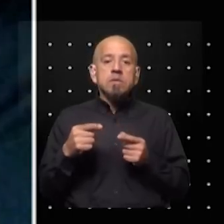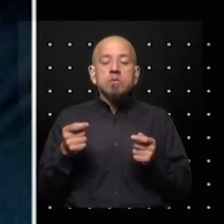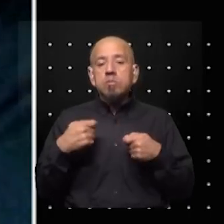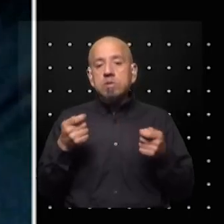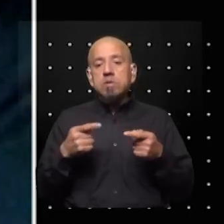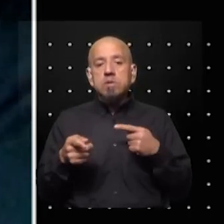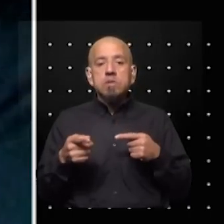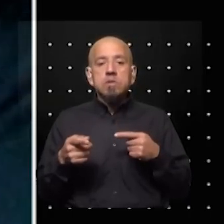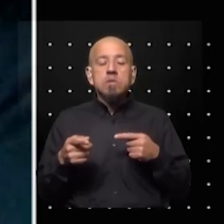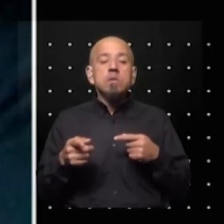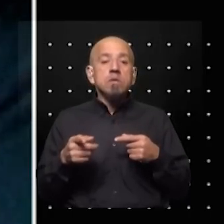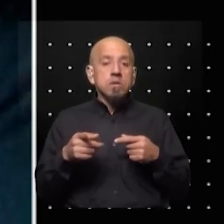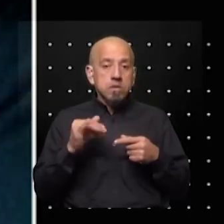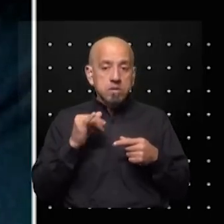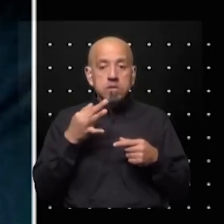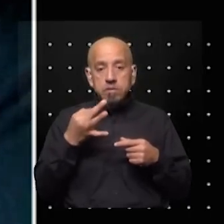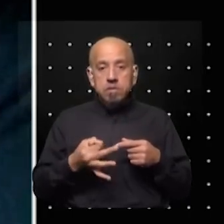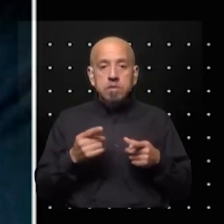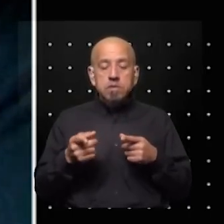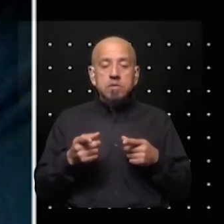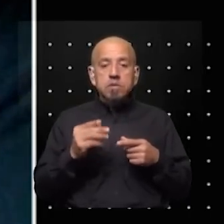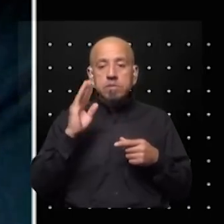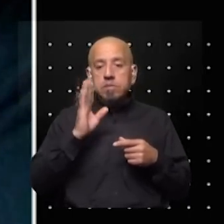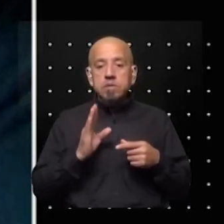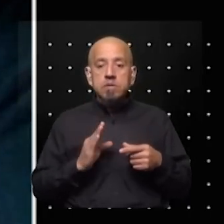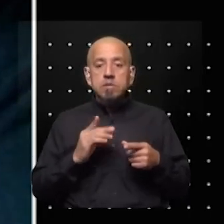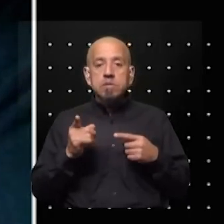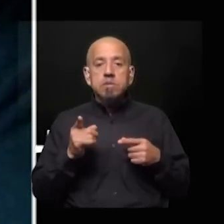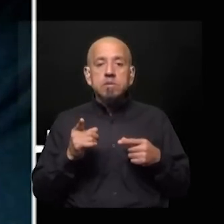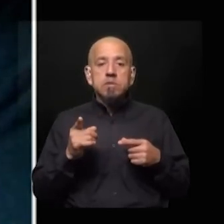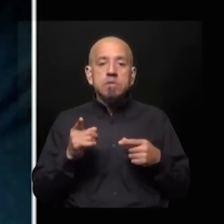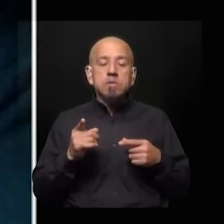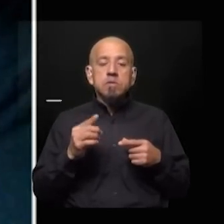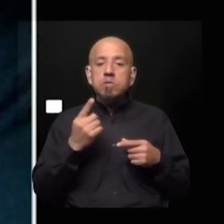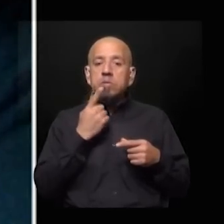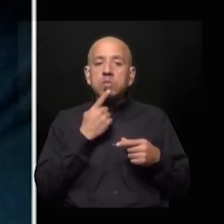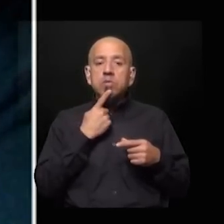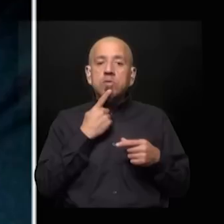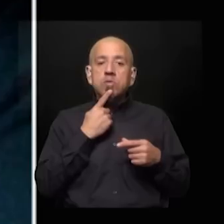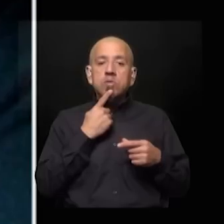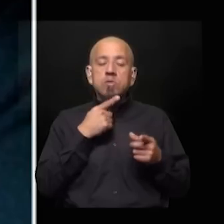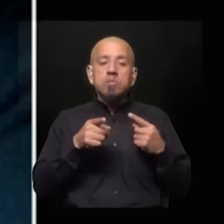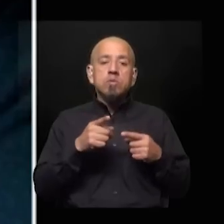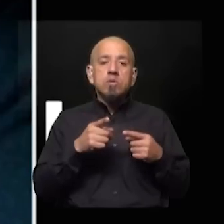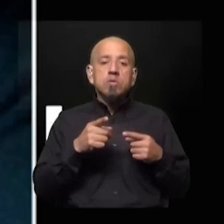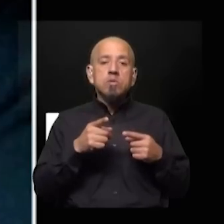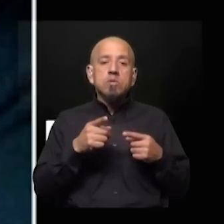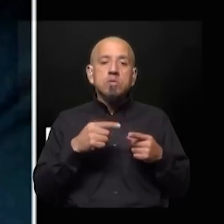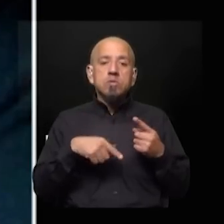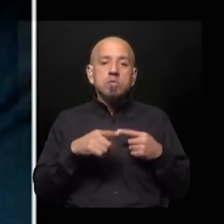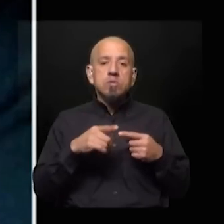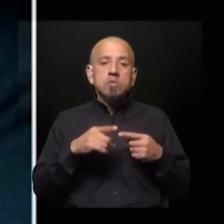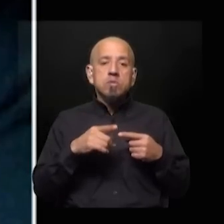inmediatos es cierto que Brasil inició una política africana muy notable con